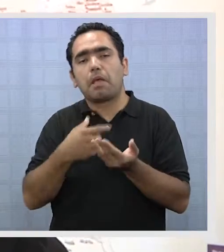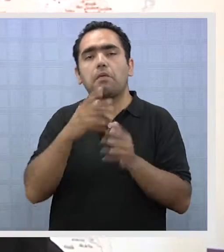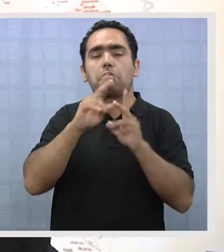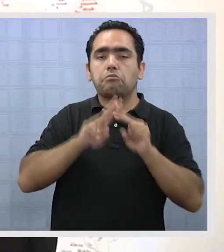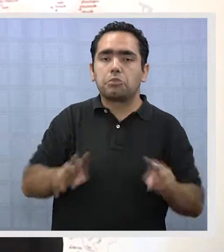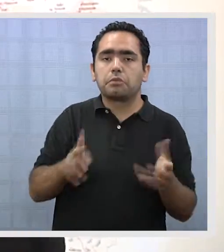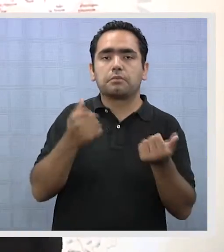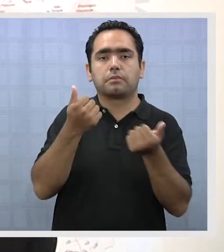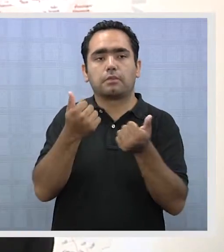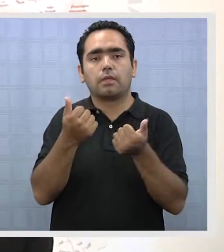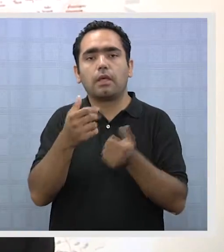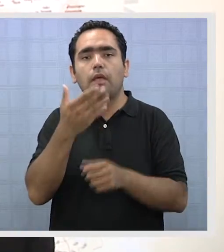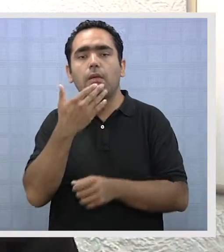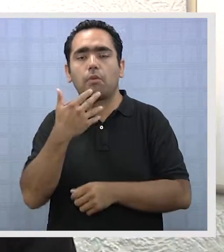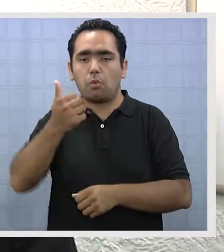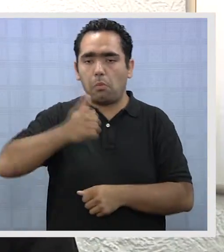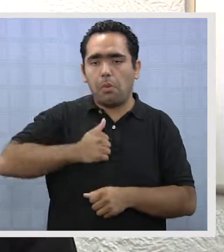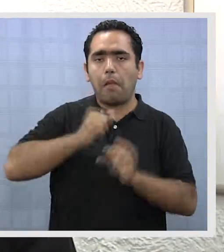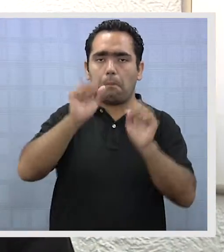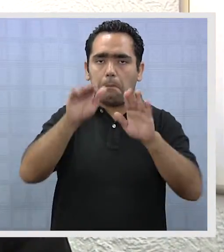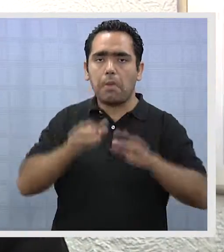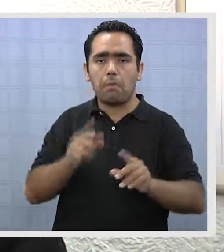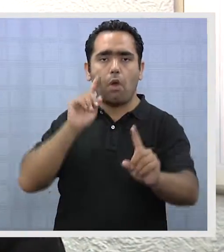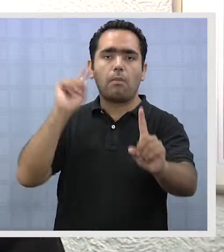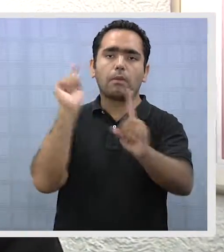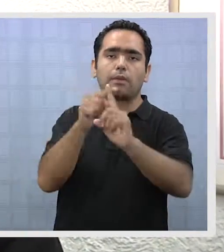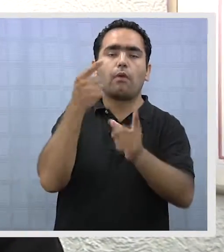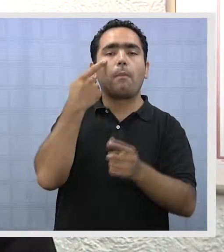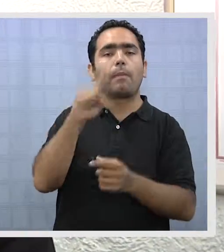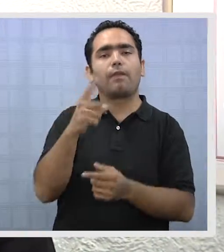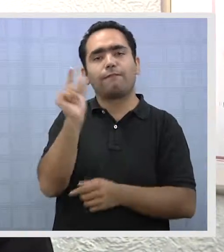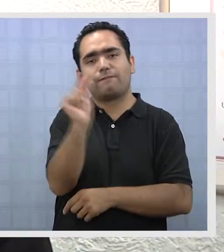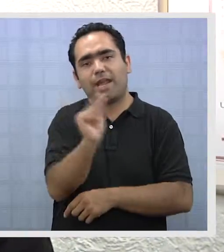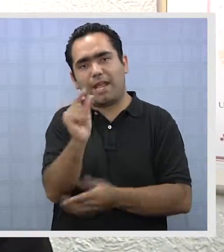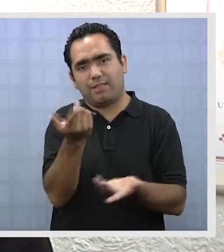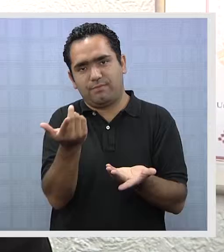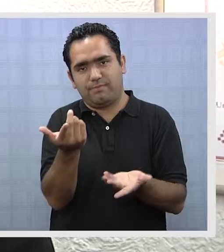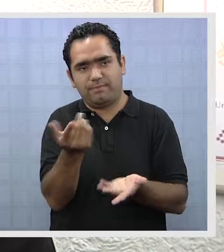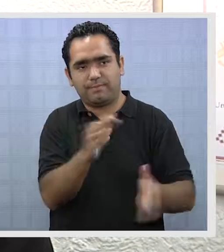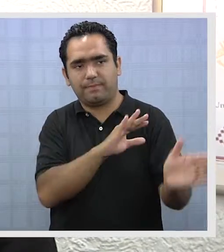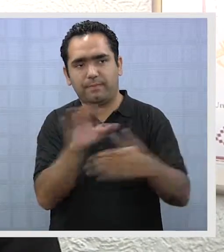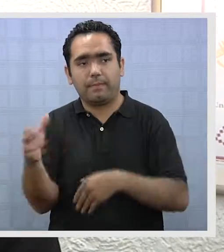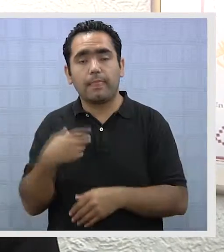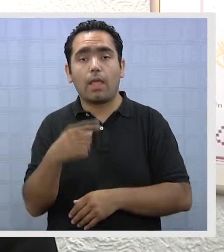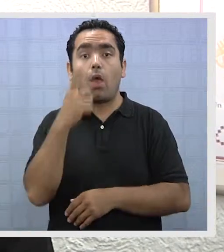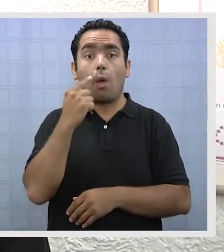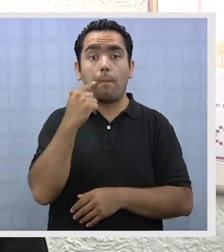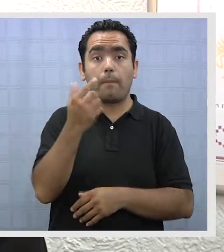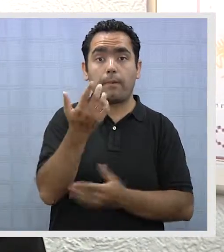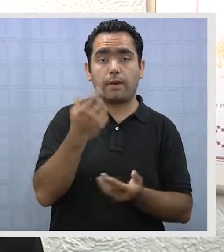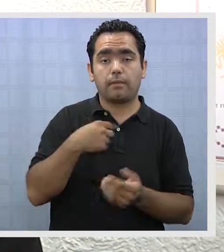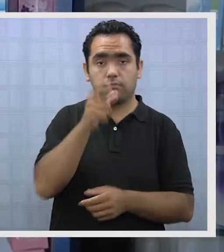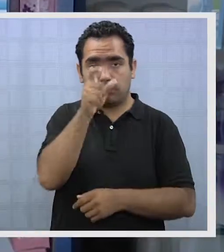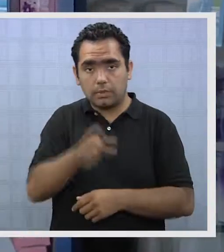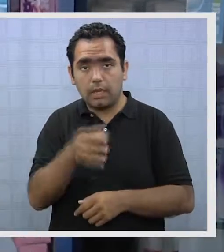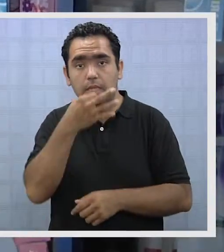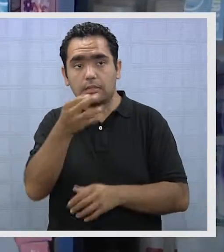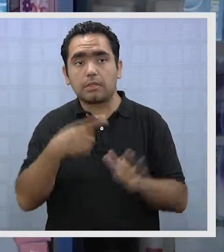acción terapéutica, farmacológica, y que en la práctica cumpla los mismos objetivos que el que pudiera ser el producto de marca.